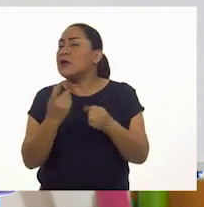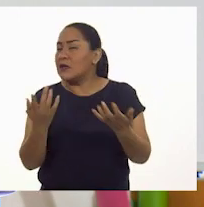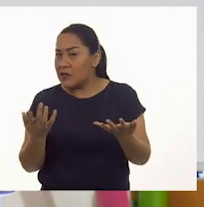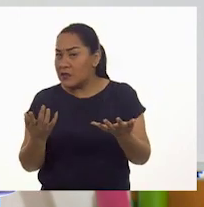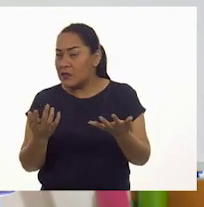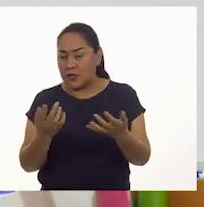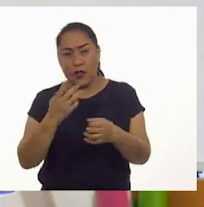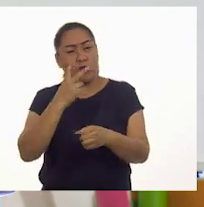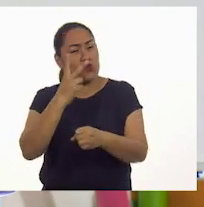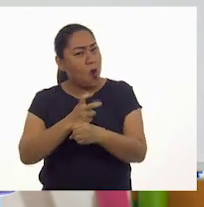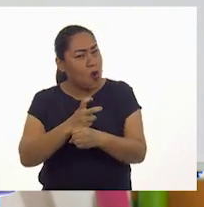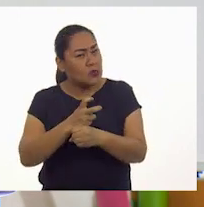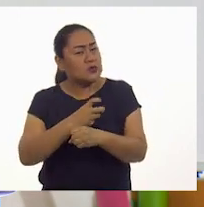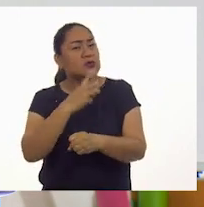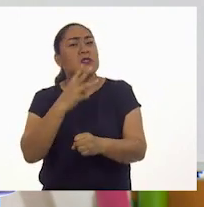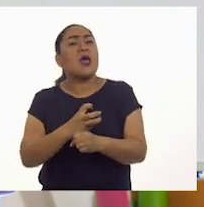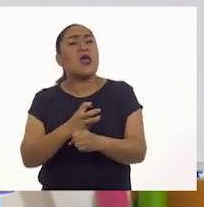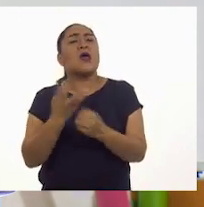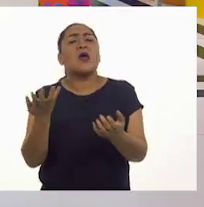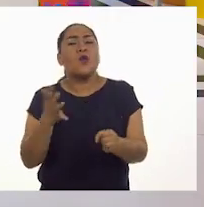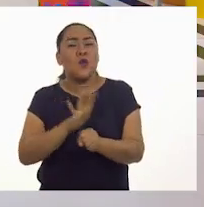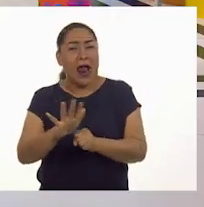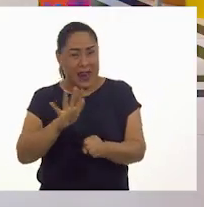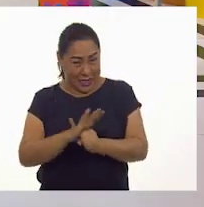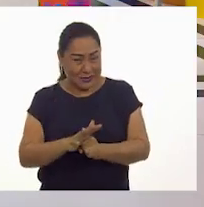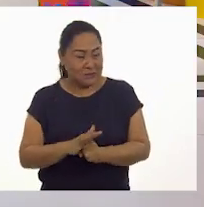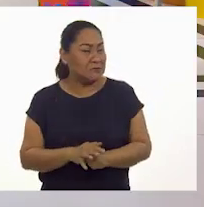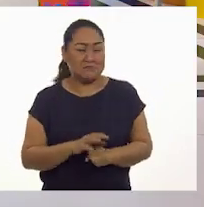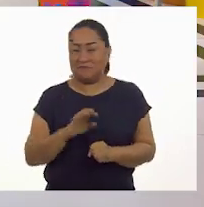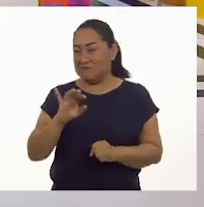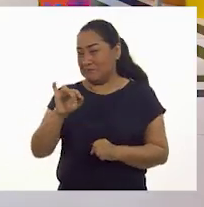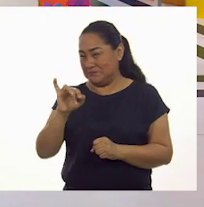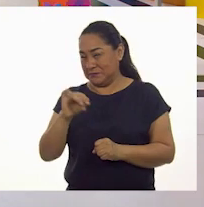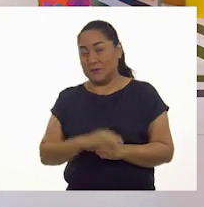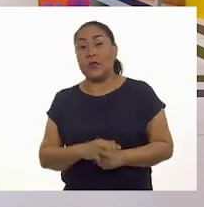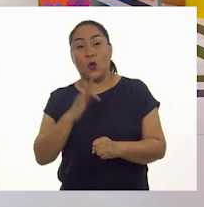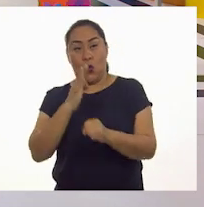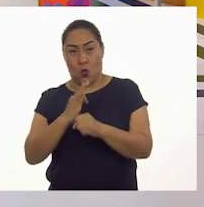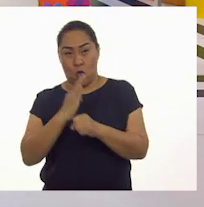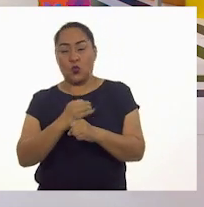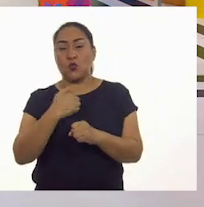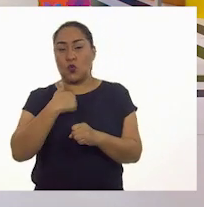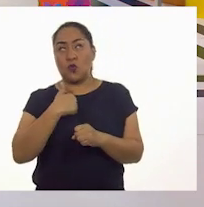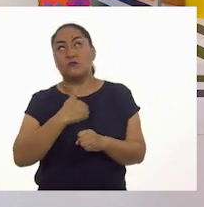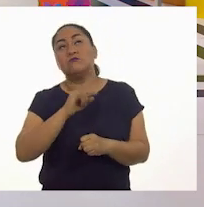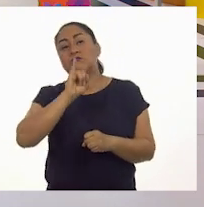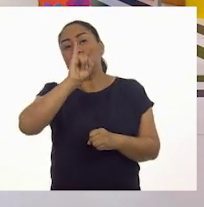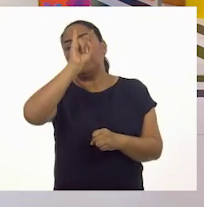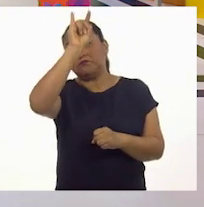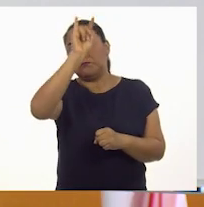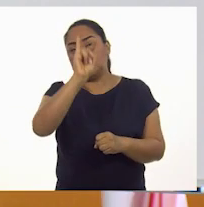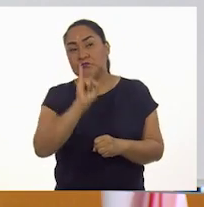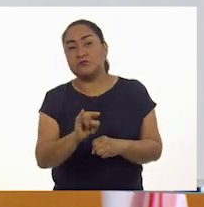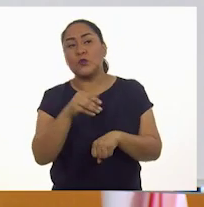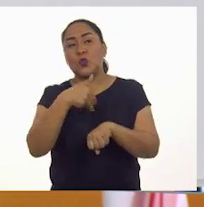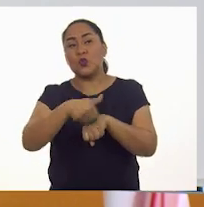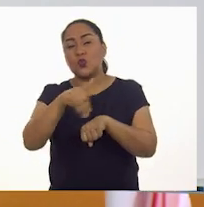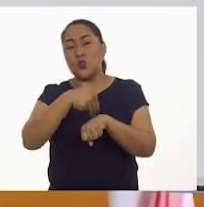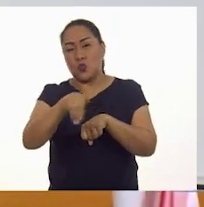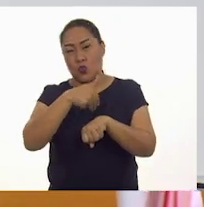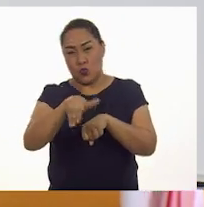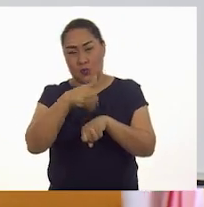dos y tres. Muy bien. Voy a pegar en el pizarrón los números. Y vamos a pegar